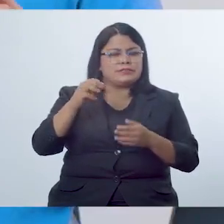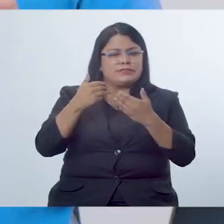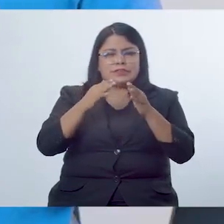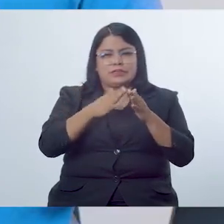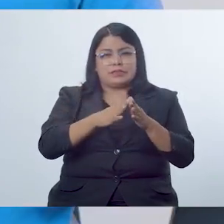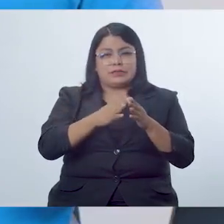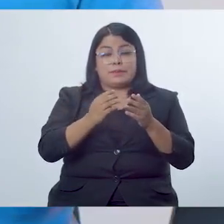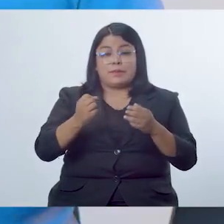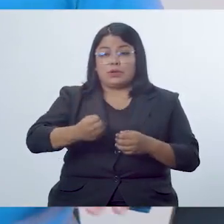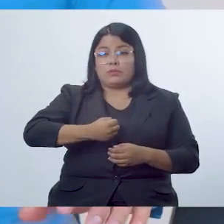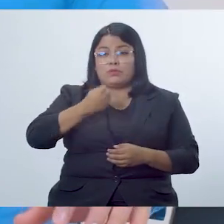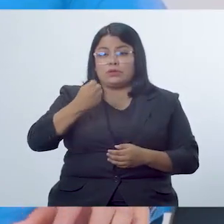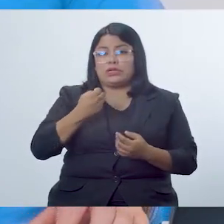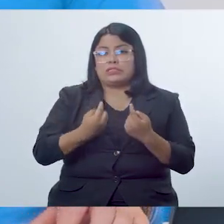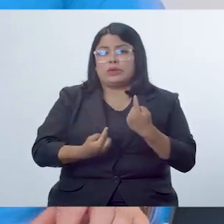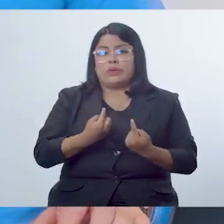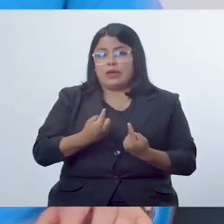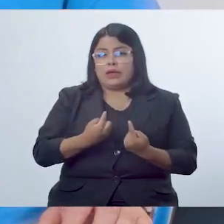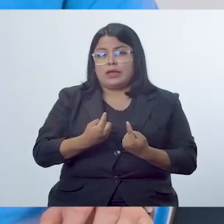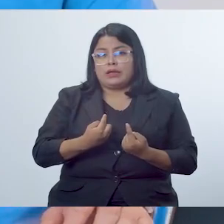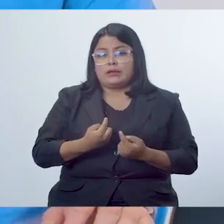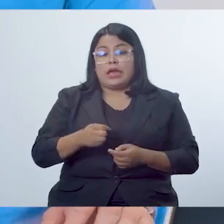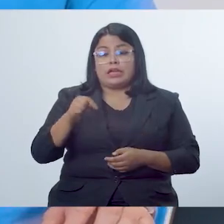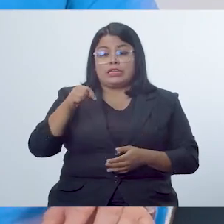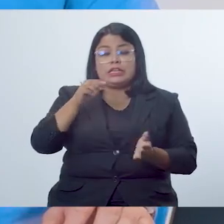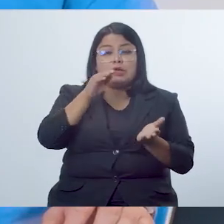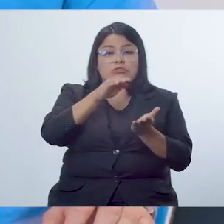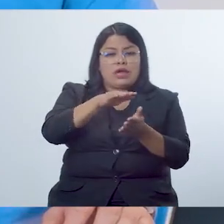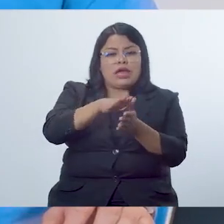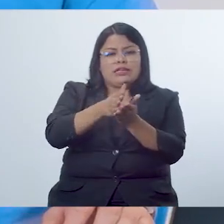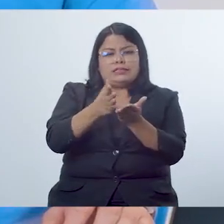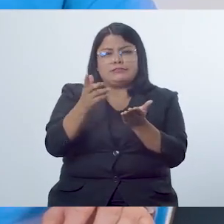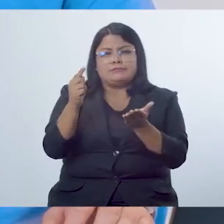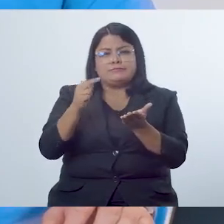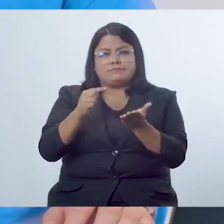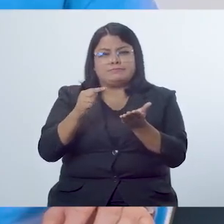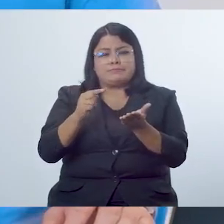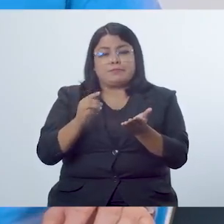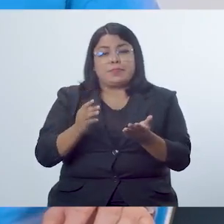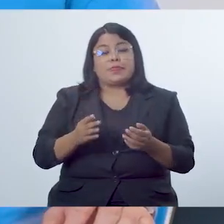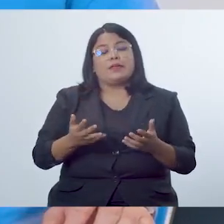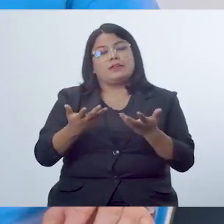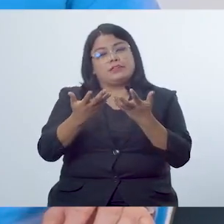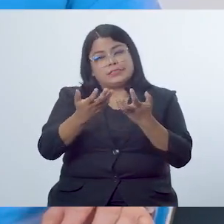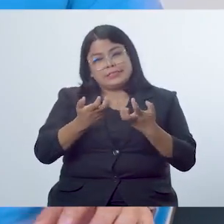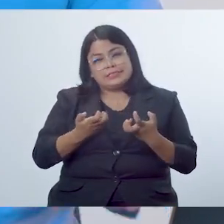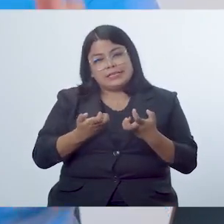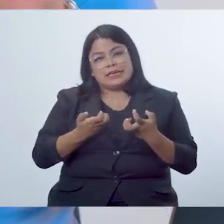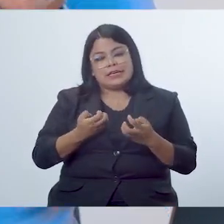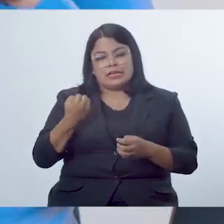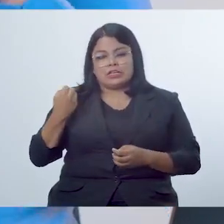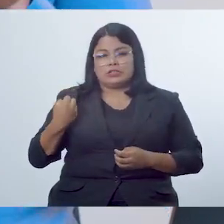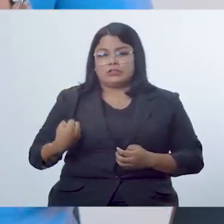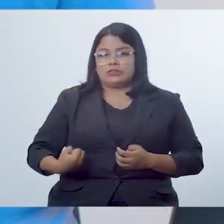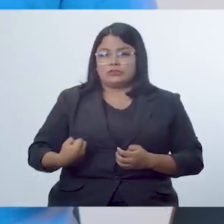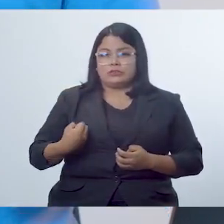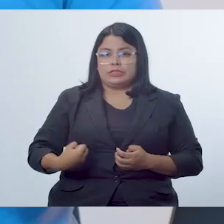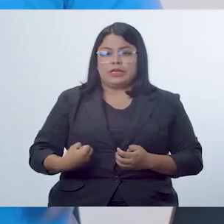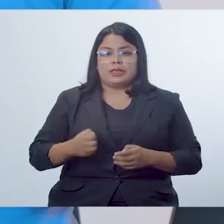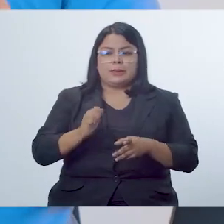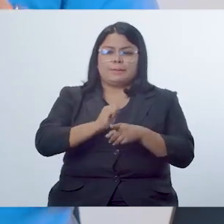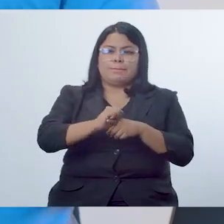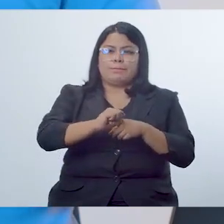bien cuál es la importancia de esta sección en las unidades y en el libro de texto lo que pretende es que el